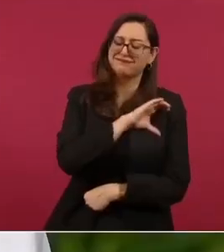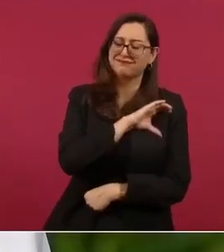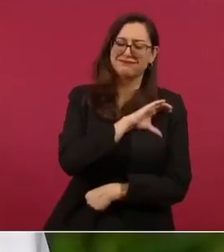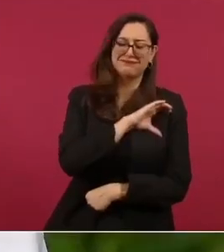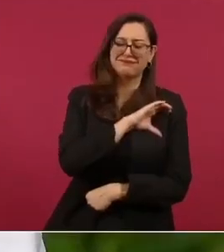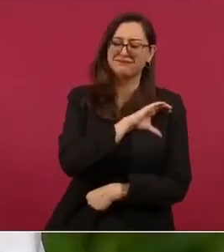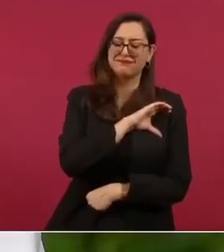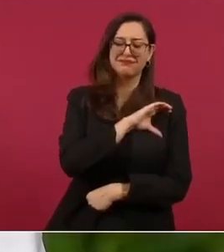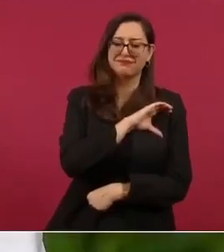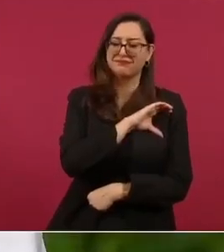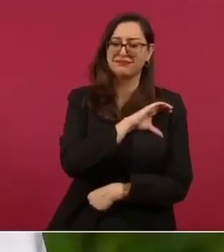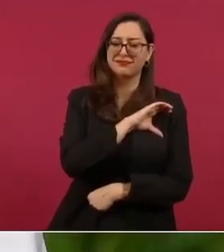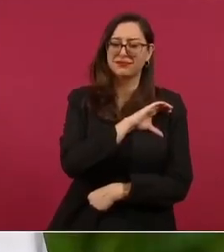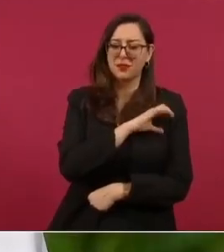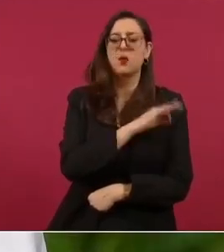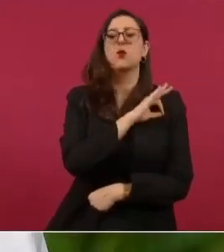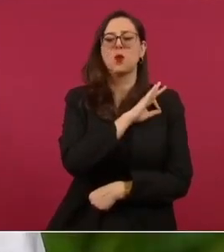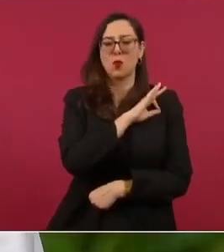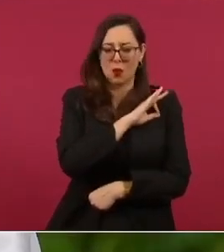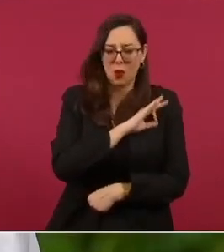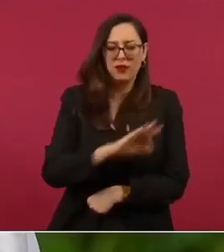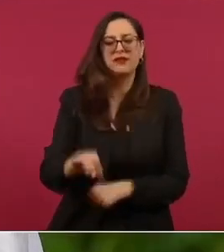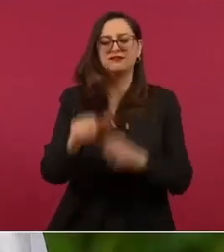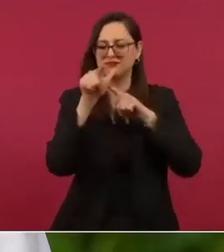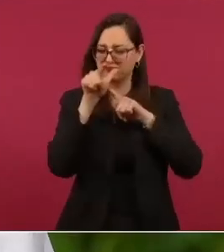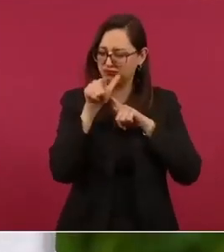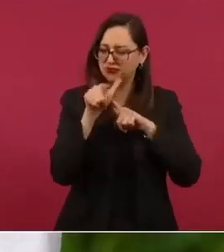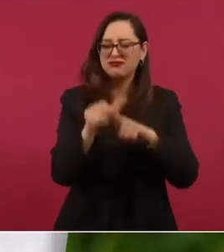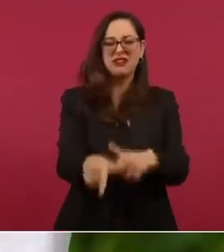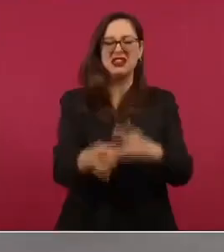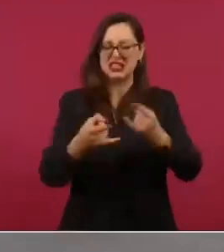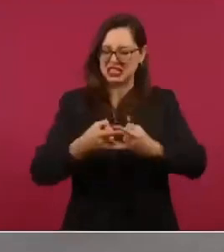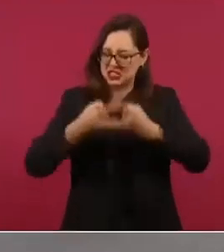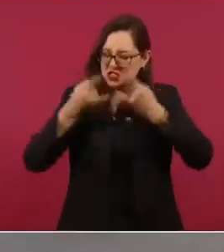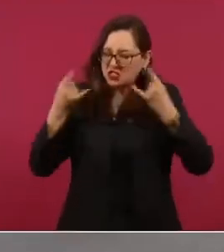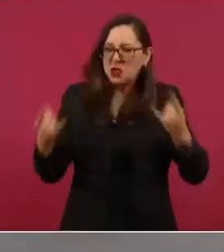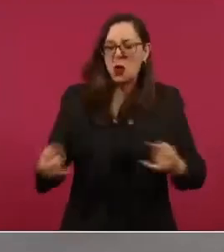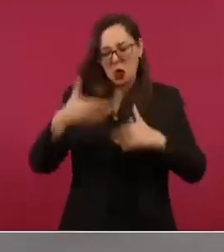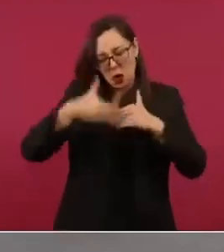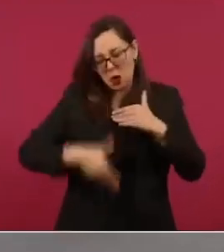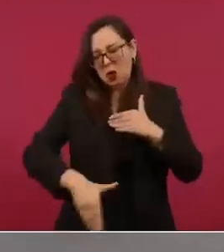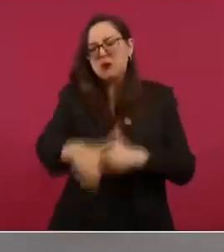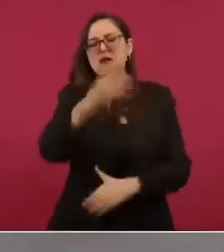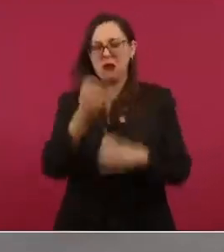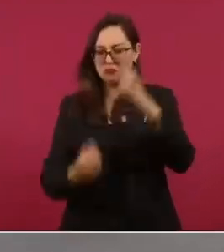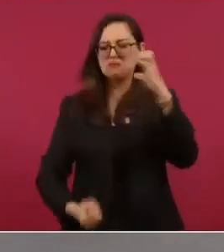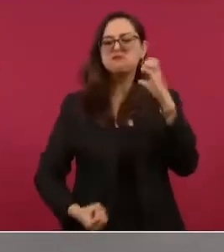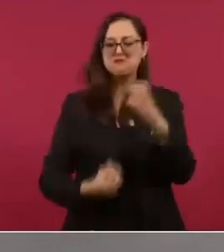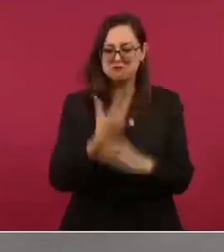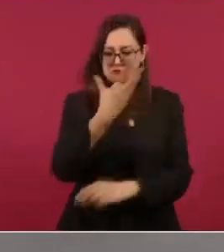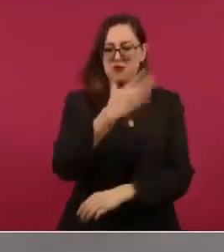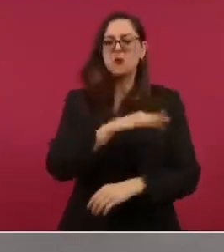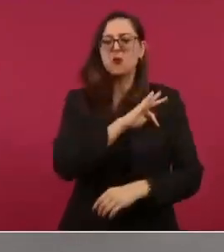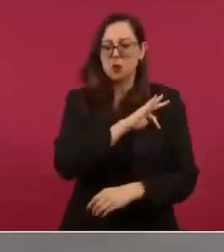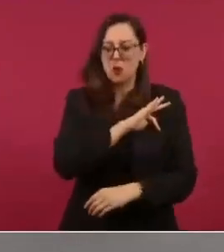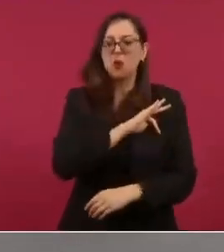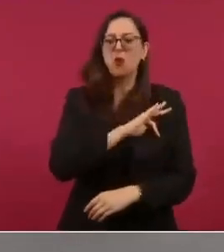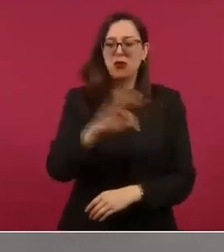sigamos haciendo historia continuemos impulsando